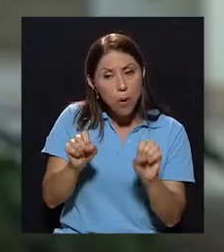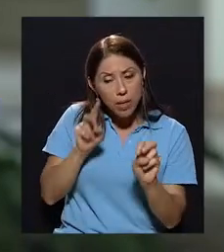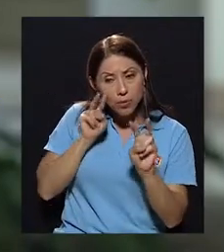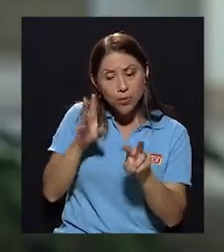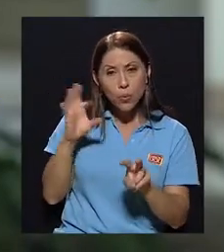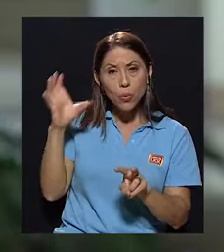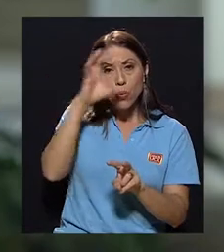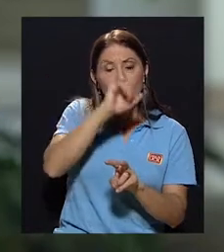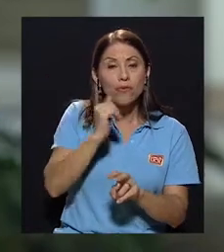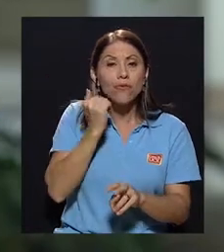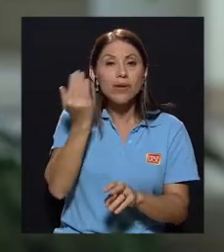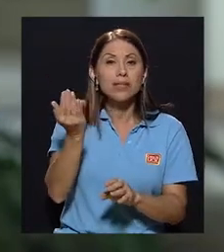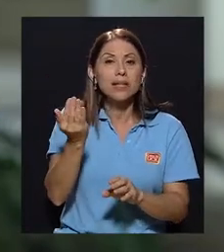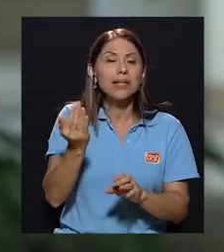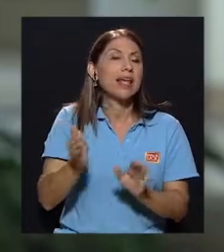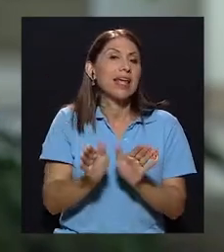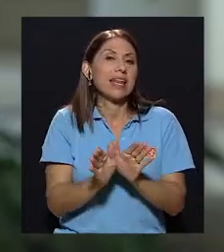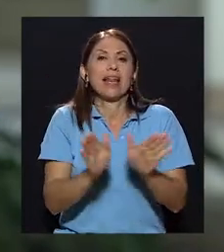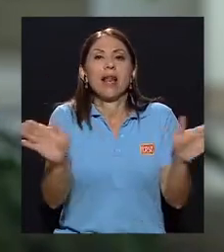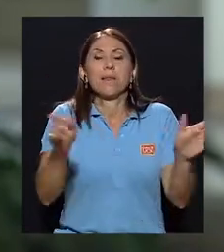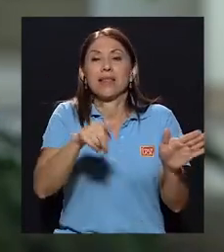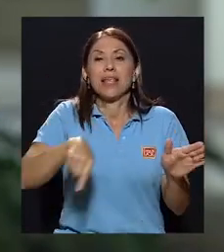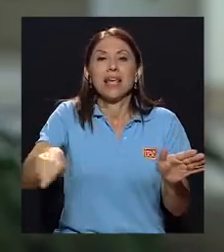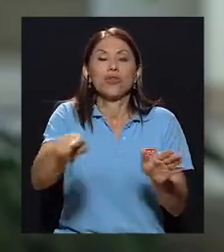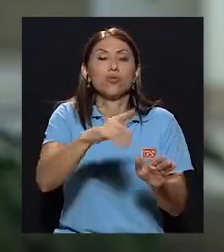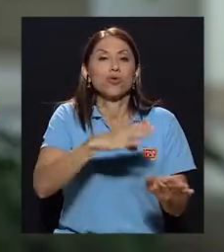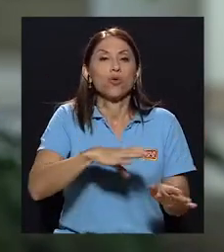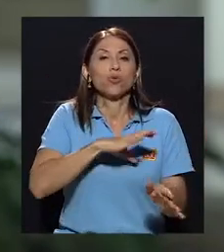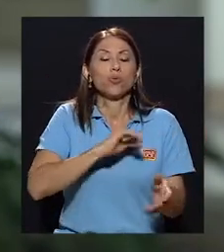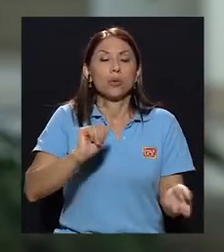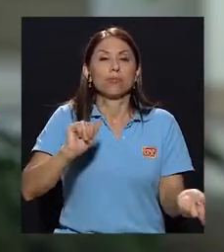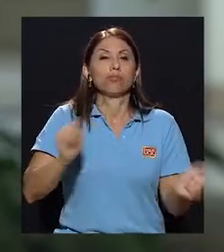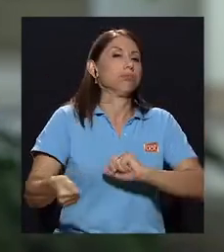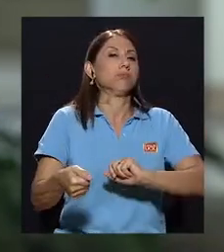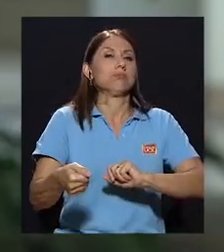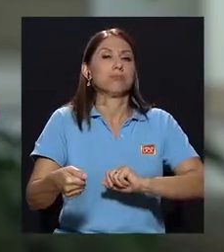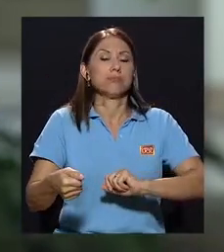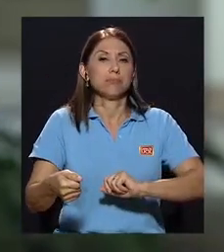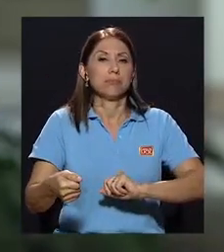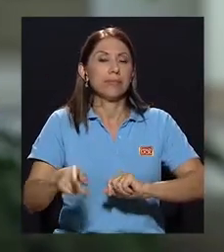estos cambios abruptos, extremos en sus conductas. Ahora,